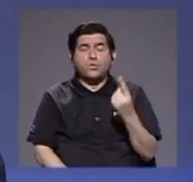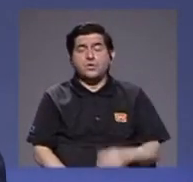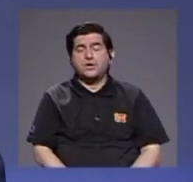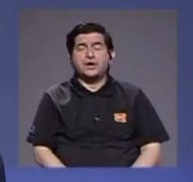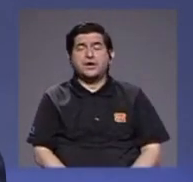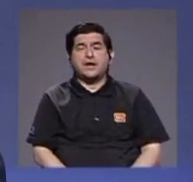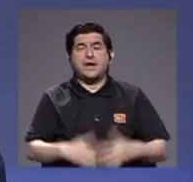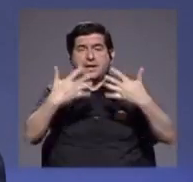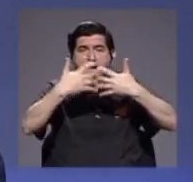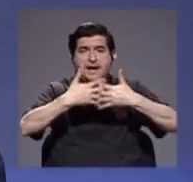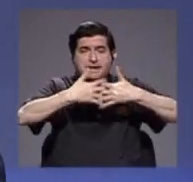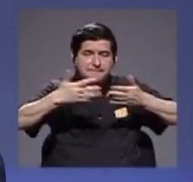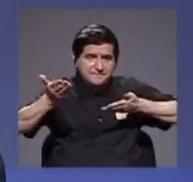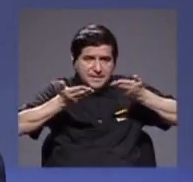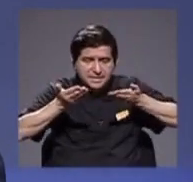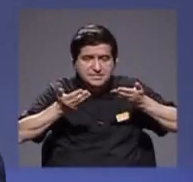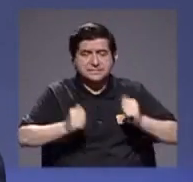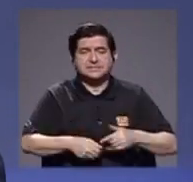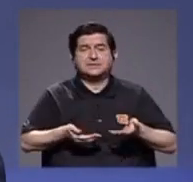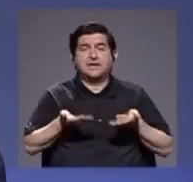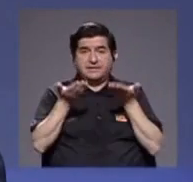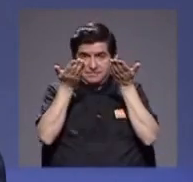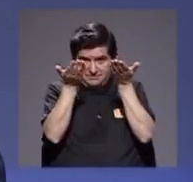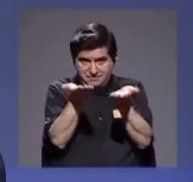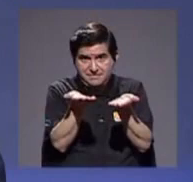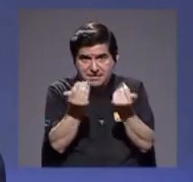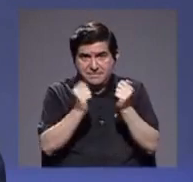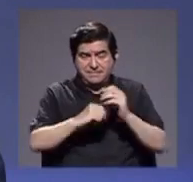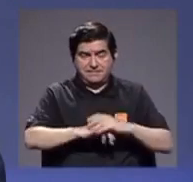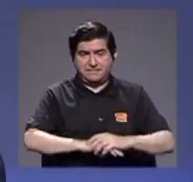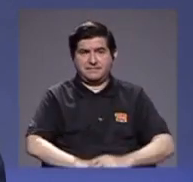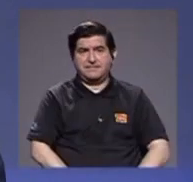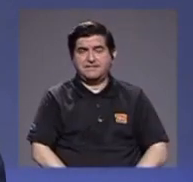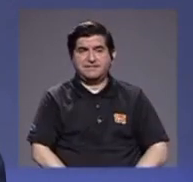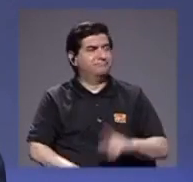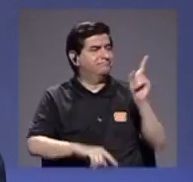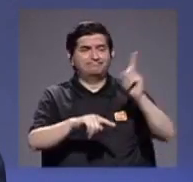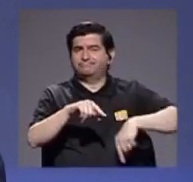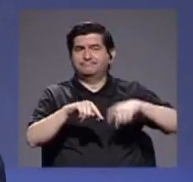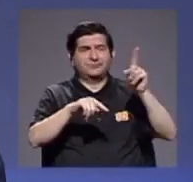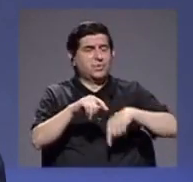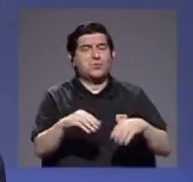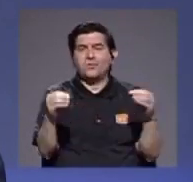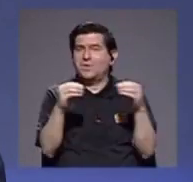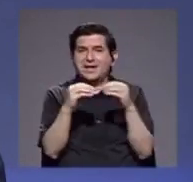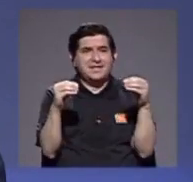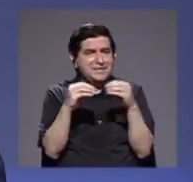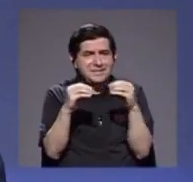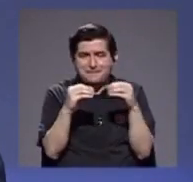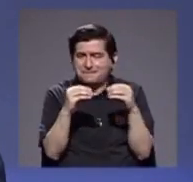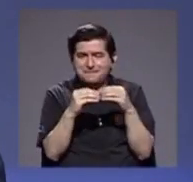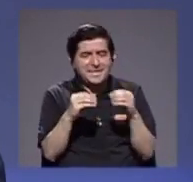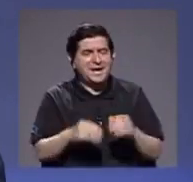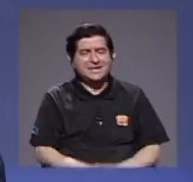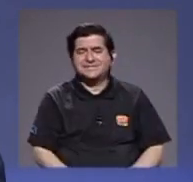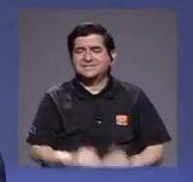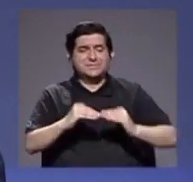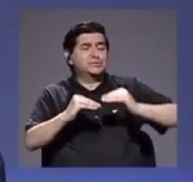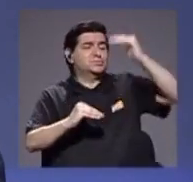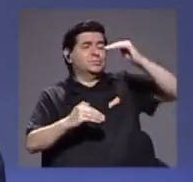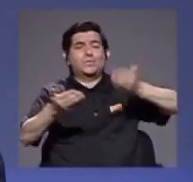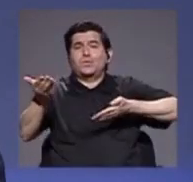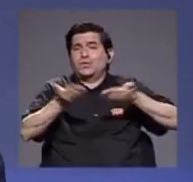no le puede cobrar más ni le puede dar un servicio mayor